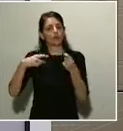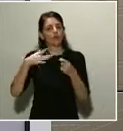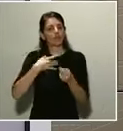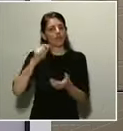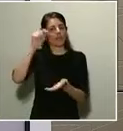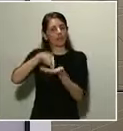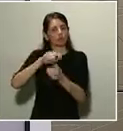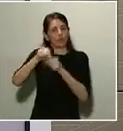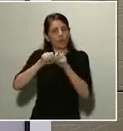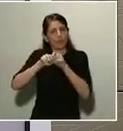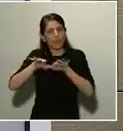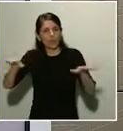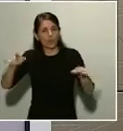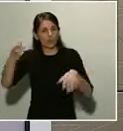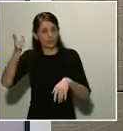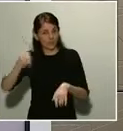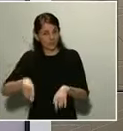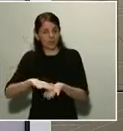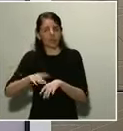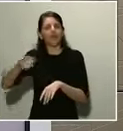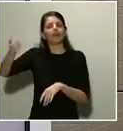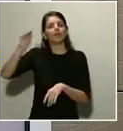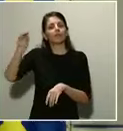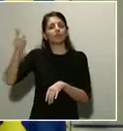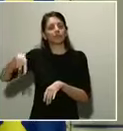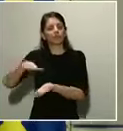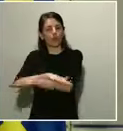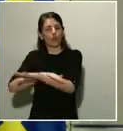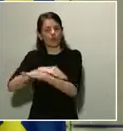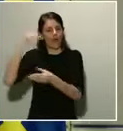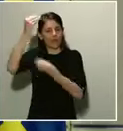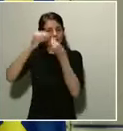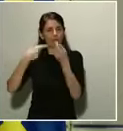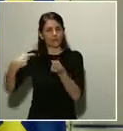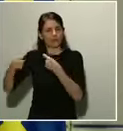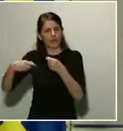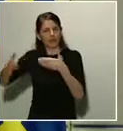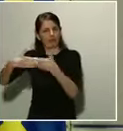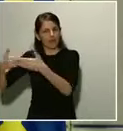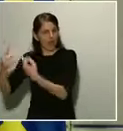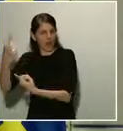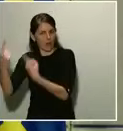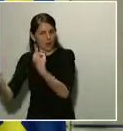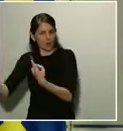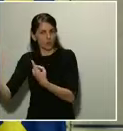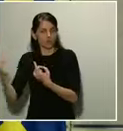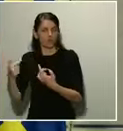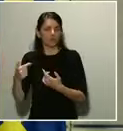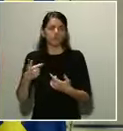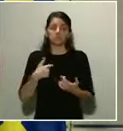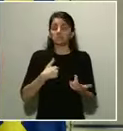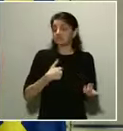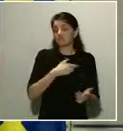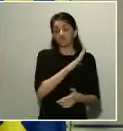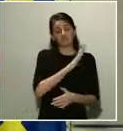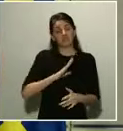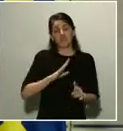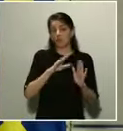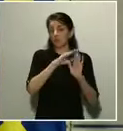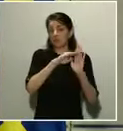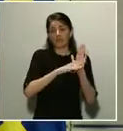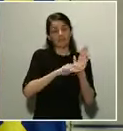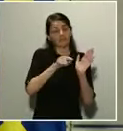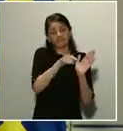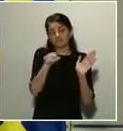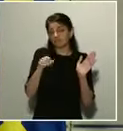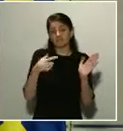número de supermercados? No, no nos hemos planteado tal medida. Los supermercados son parte, evidentemente, de la